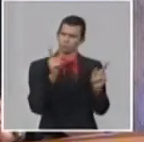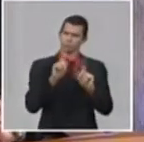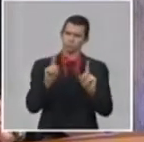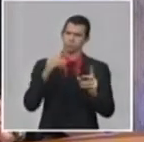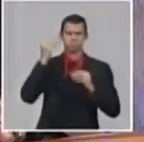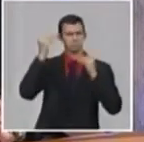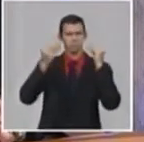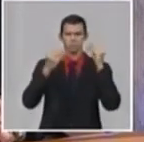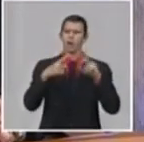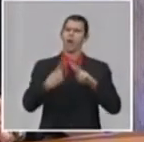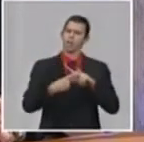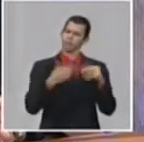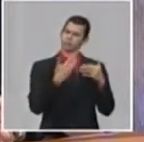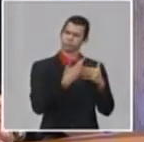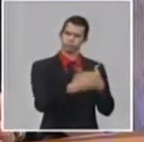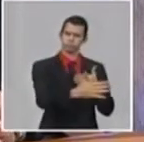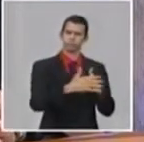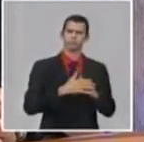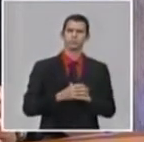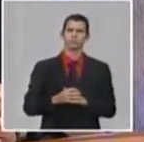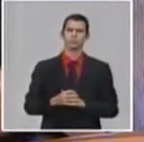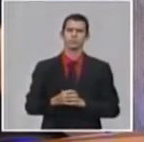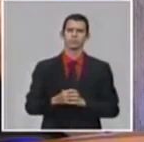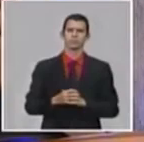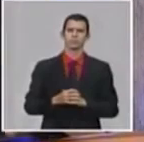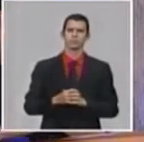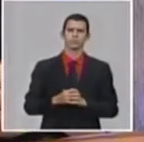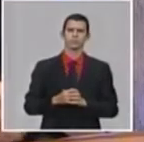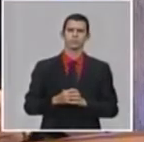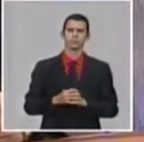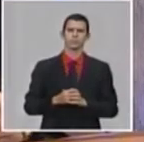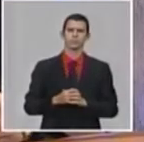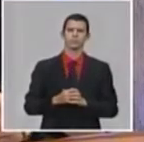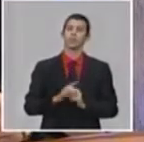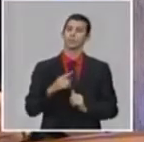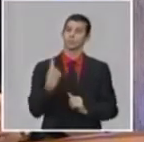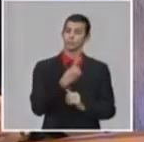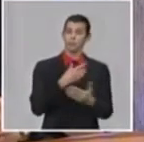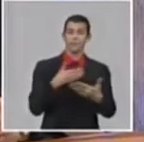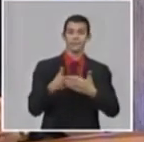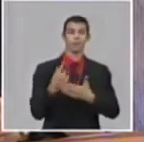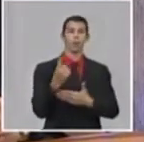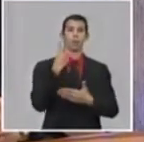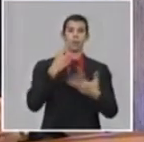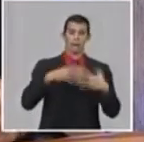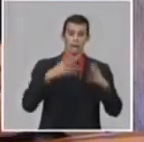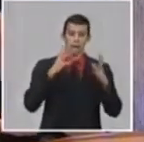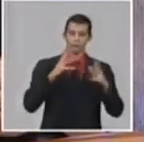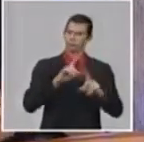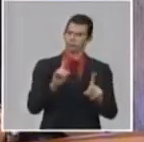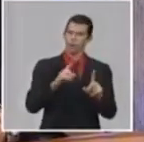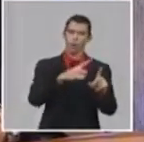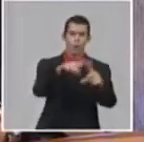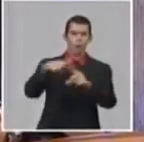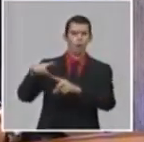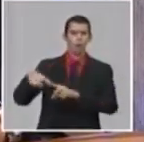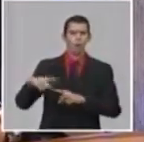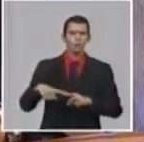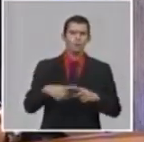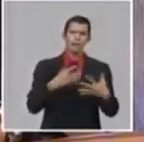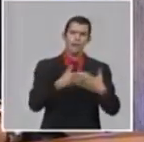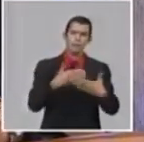nuestras empresas se han incorporado a la producción de nasobuco, a partir de las capacidades que tenemos,